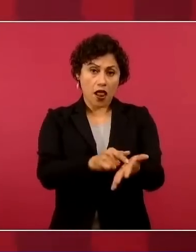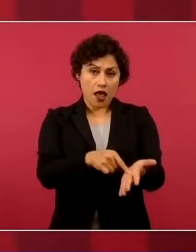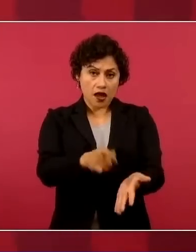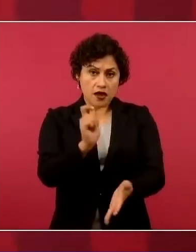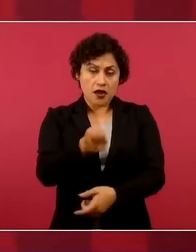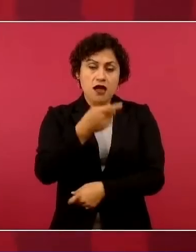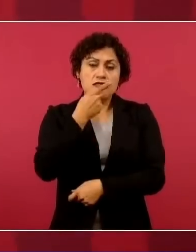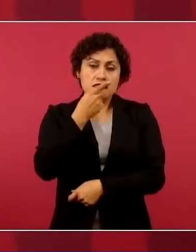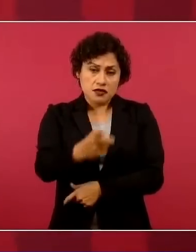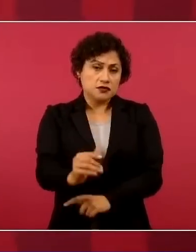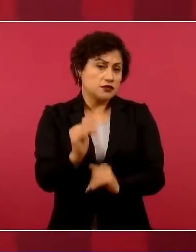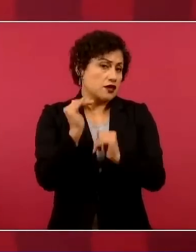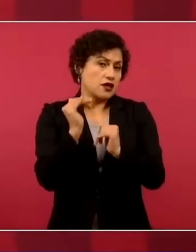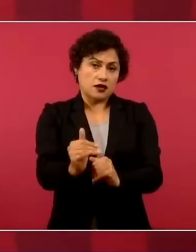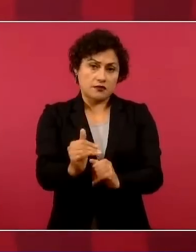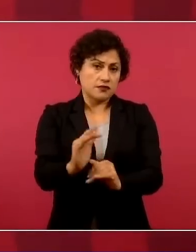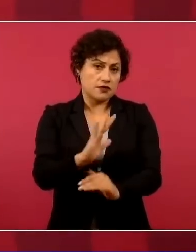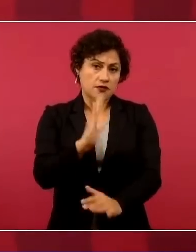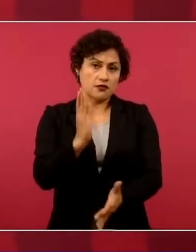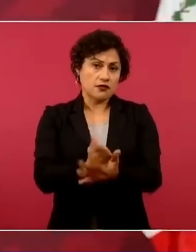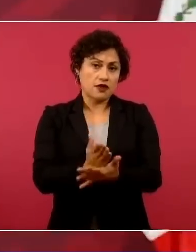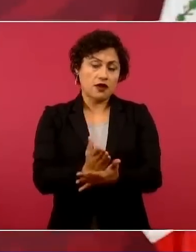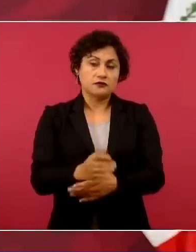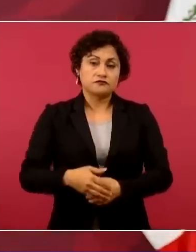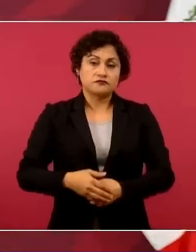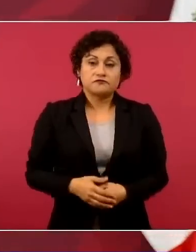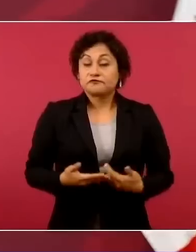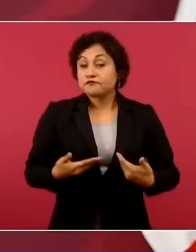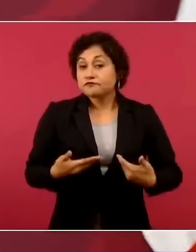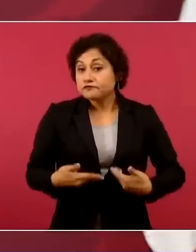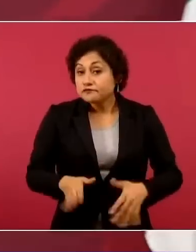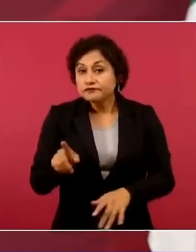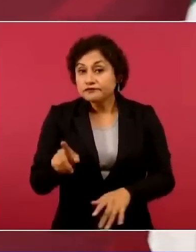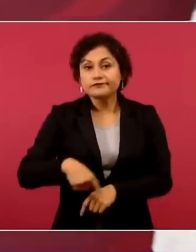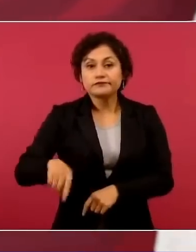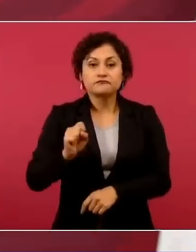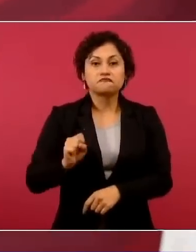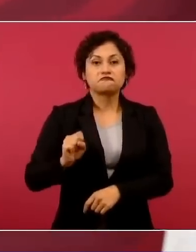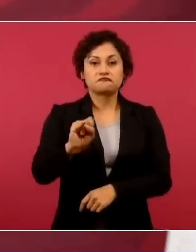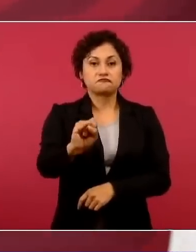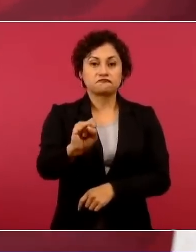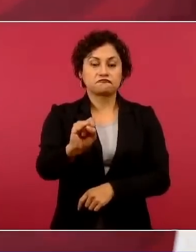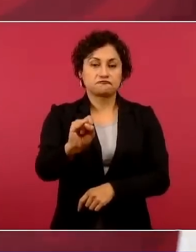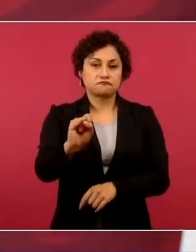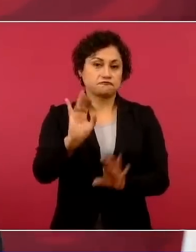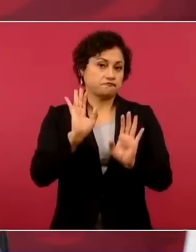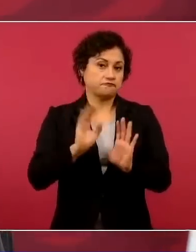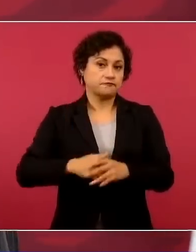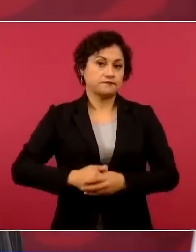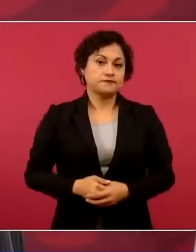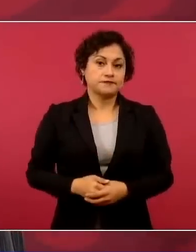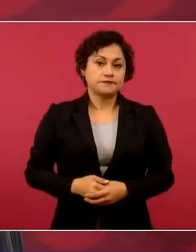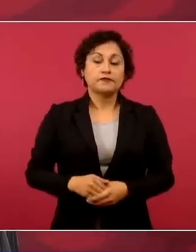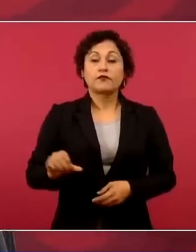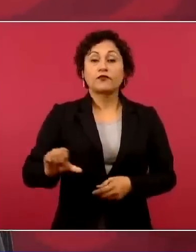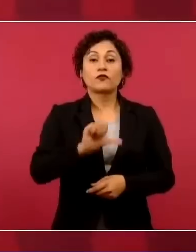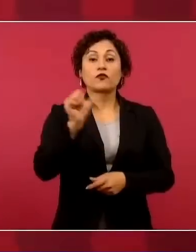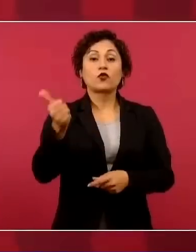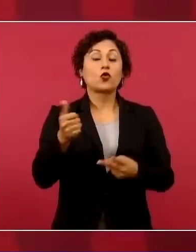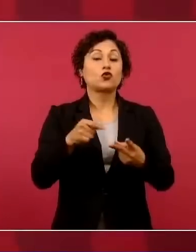reforma legal en el caso de ser aprobada. Y lo otro